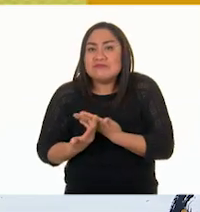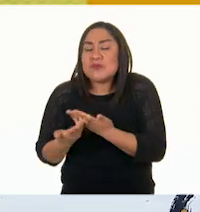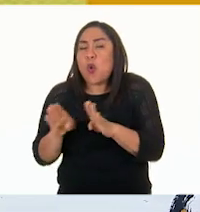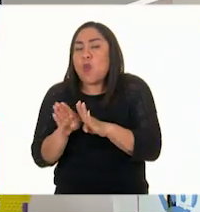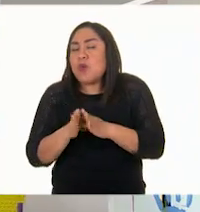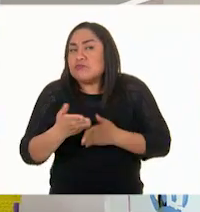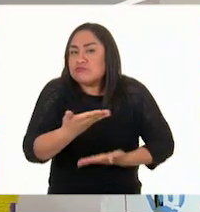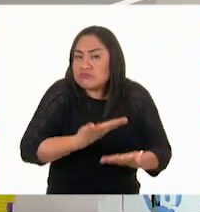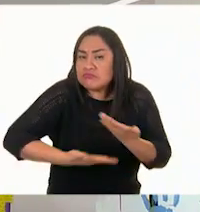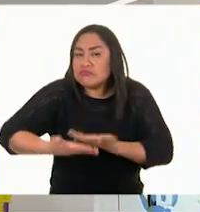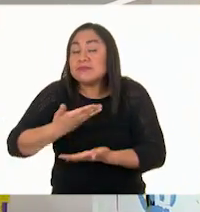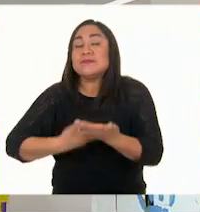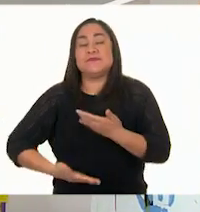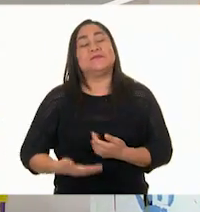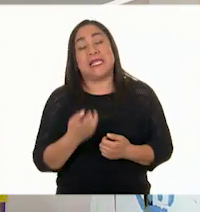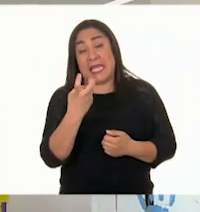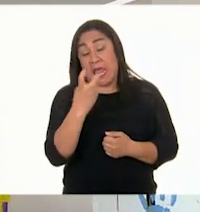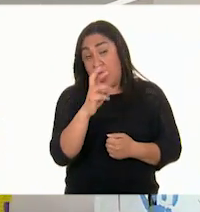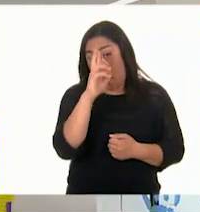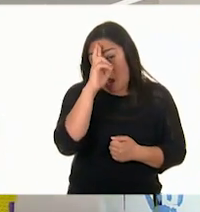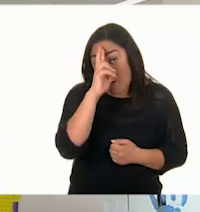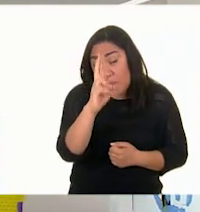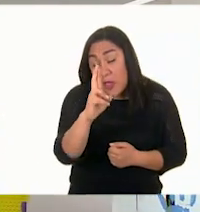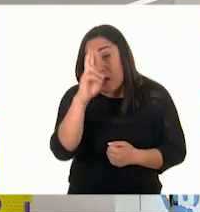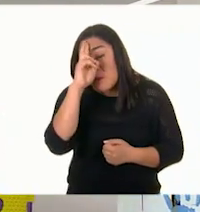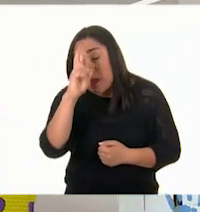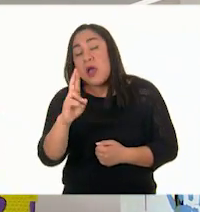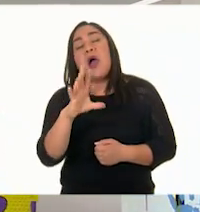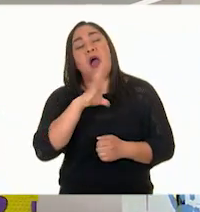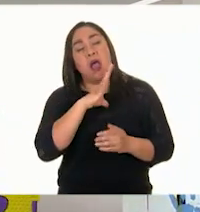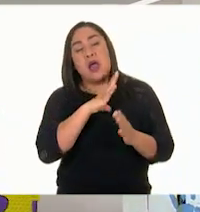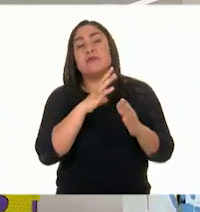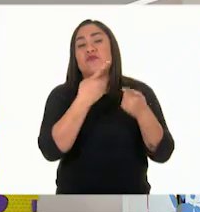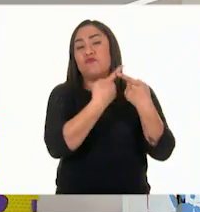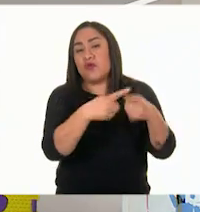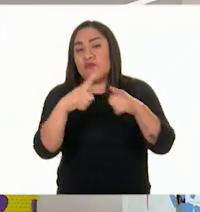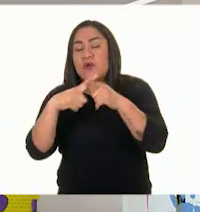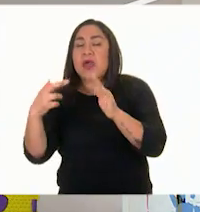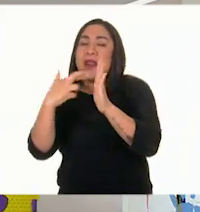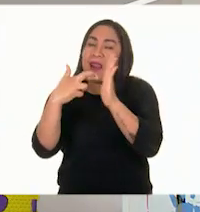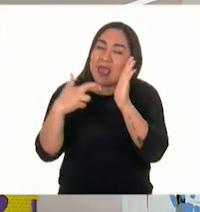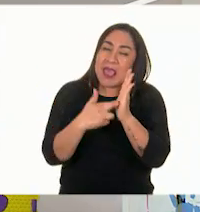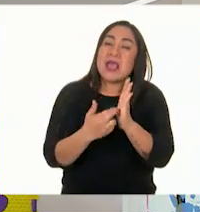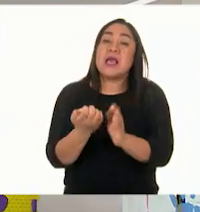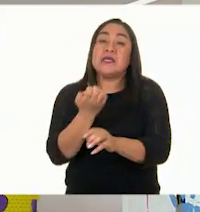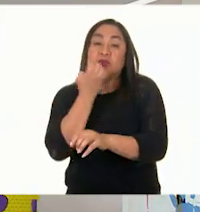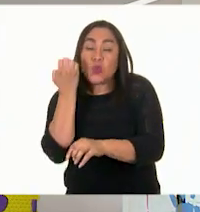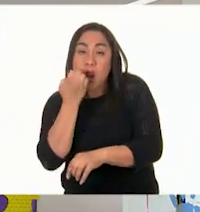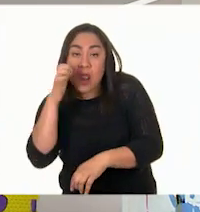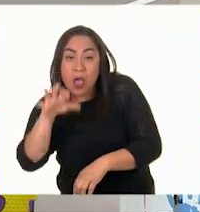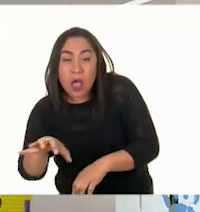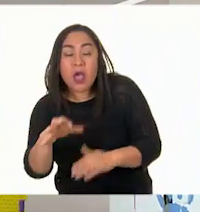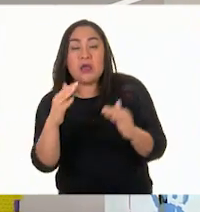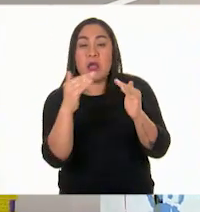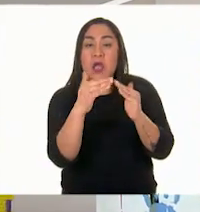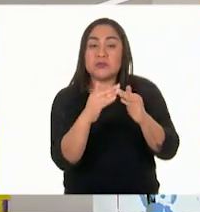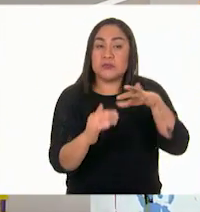Por ello, para respetarnos y convivir en armonía, se establecen diferentes reglas en la casa, en la escuela, en la comunidad.